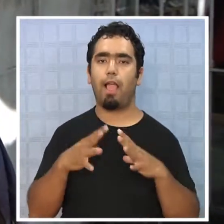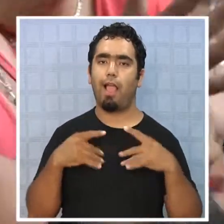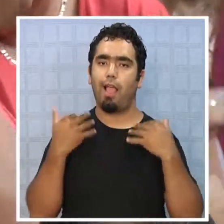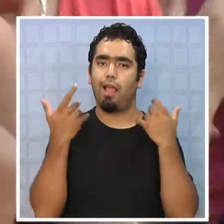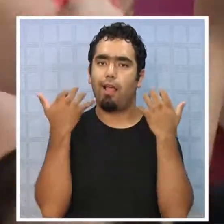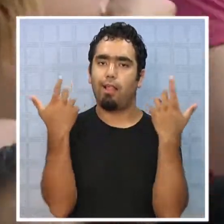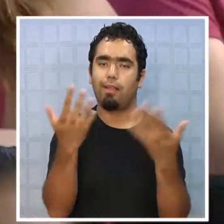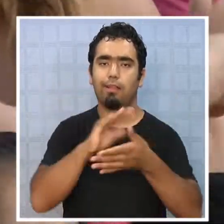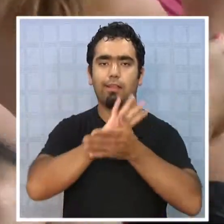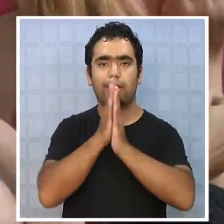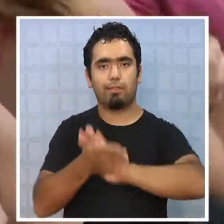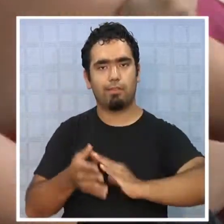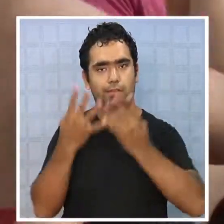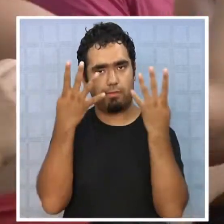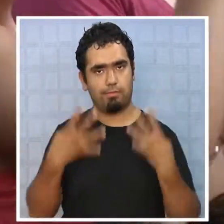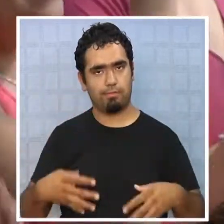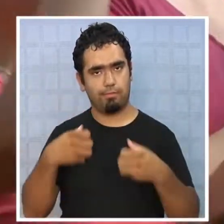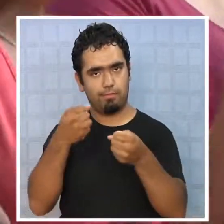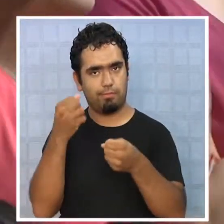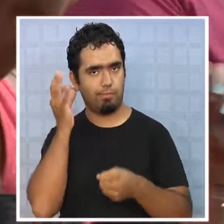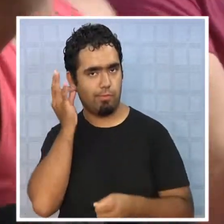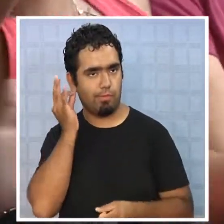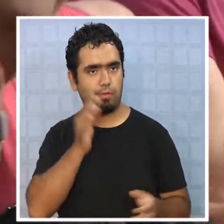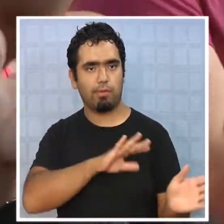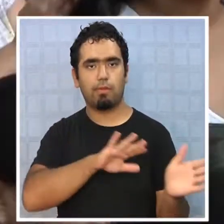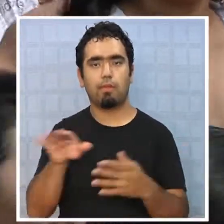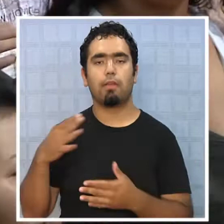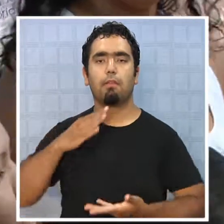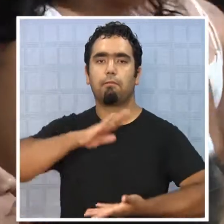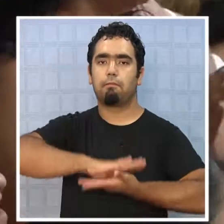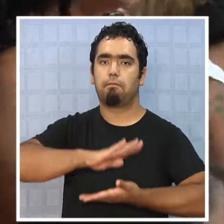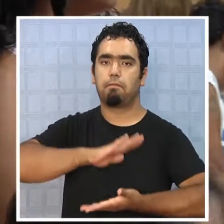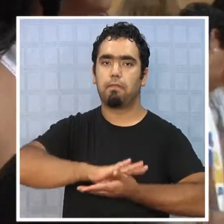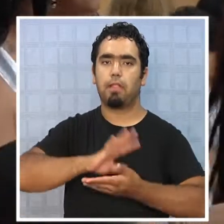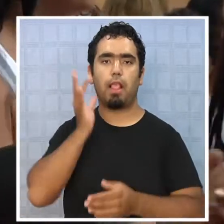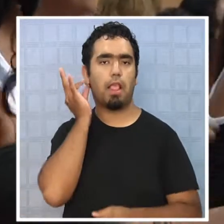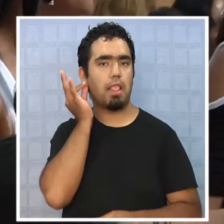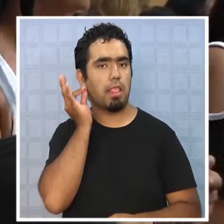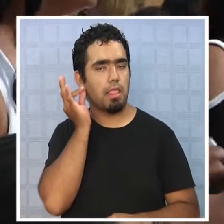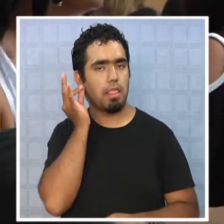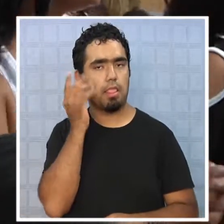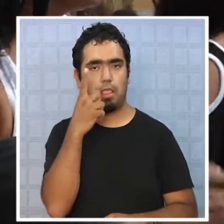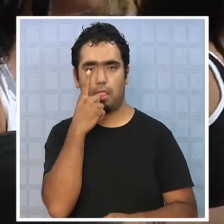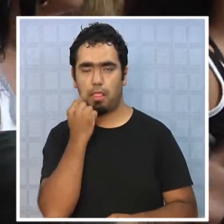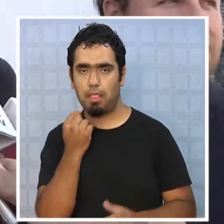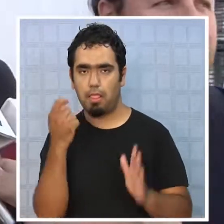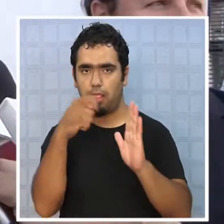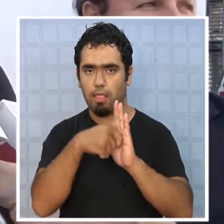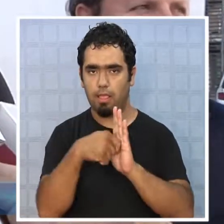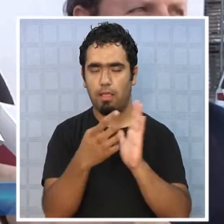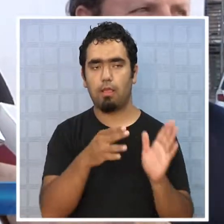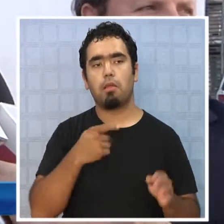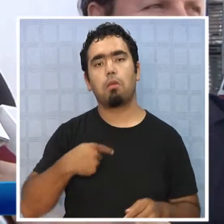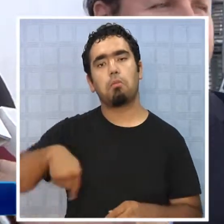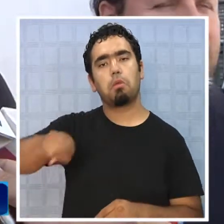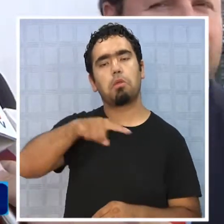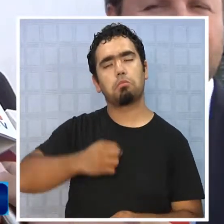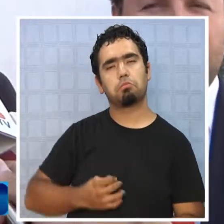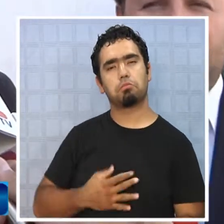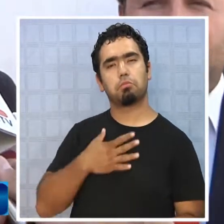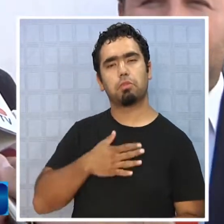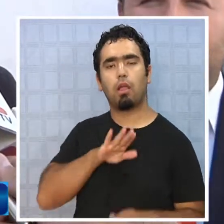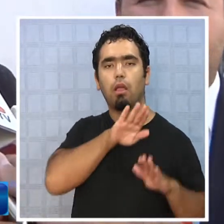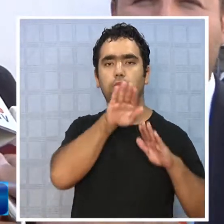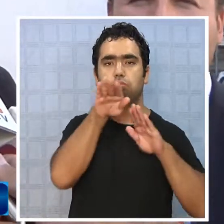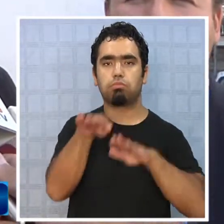día de esparcimiento y de alegría a todas las internas que nos acompañan hoy. La idea es festejar el Día de la Mujer, que ellas sientan que